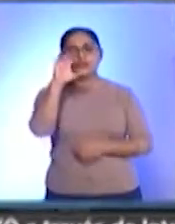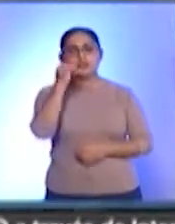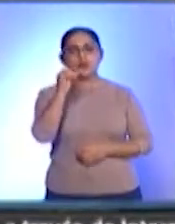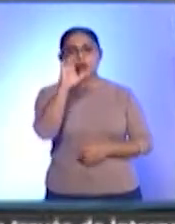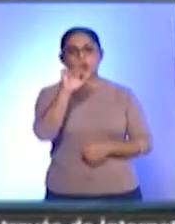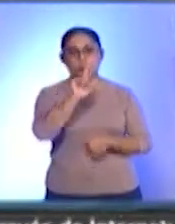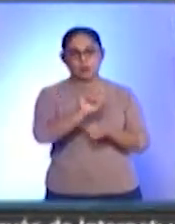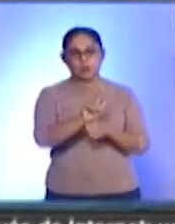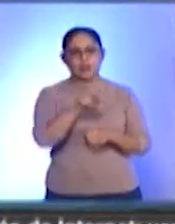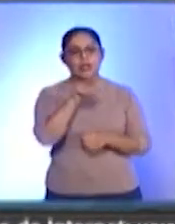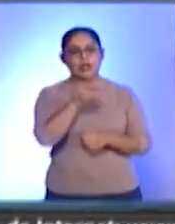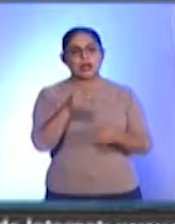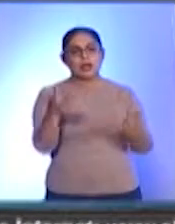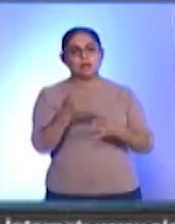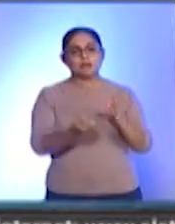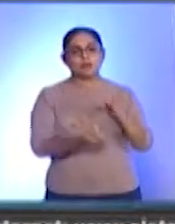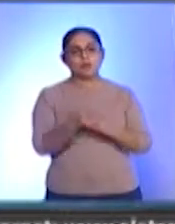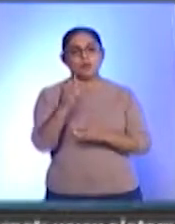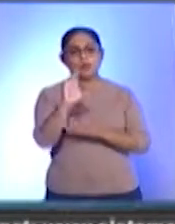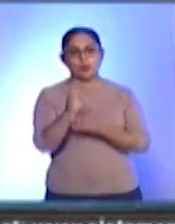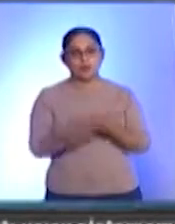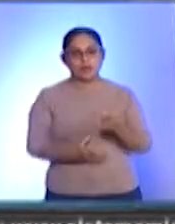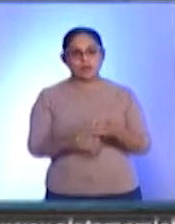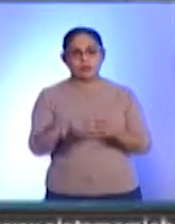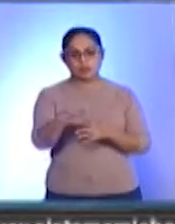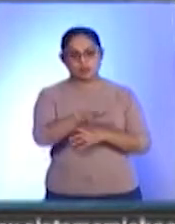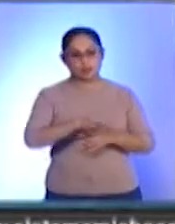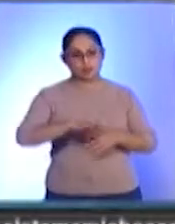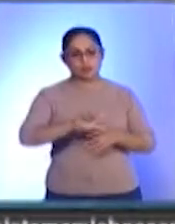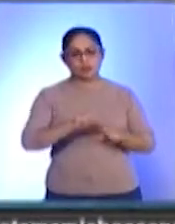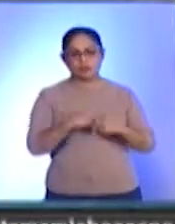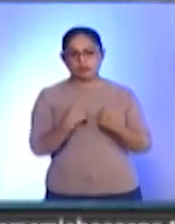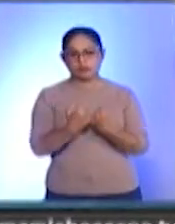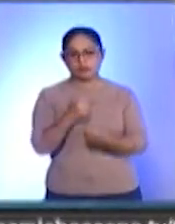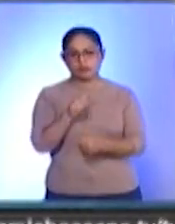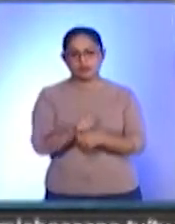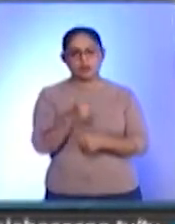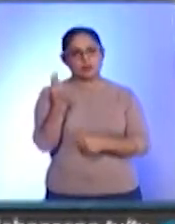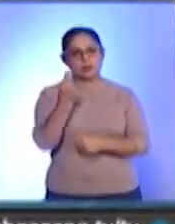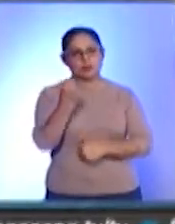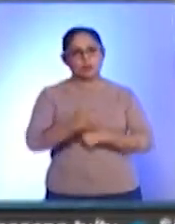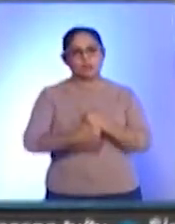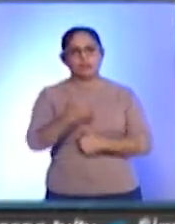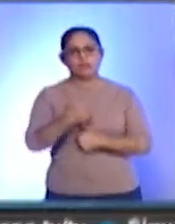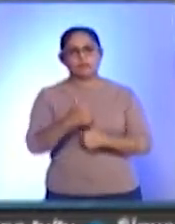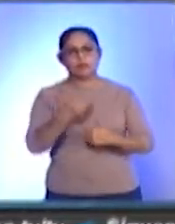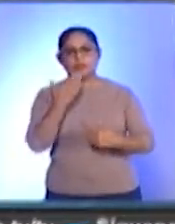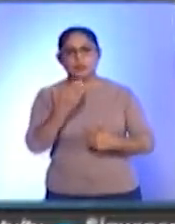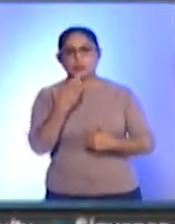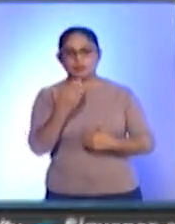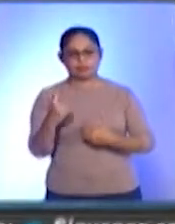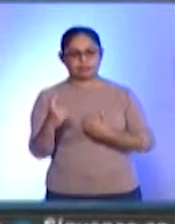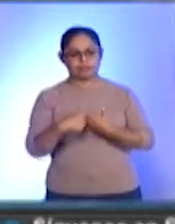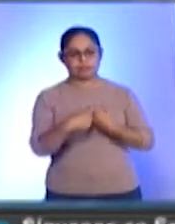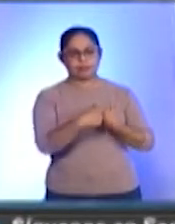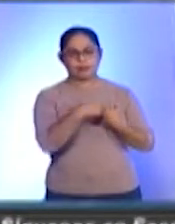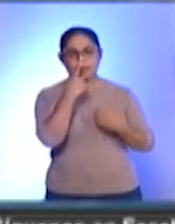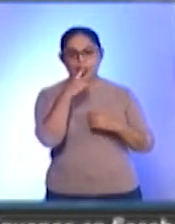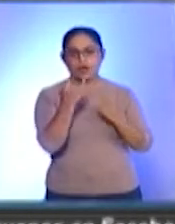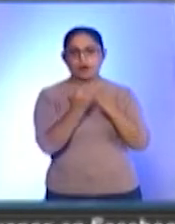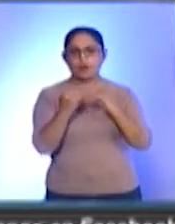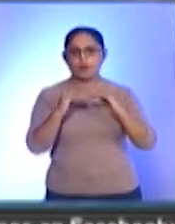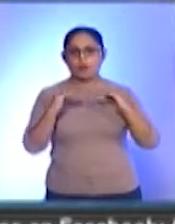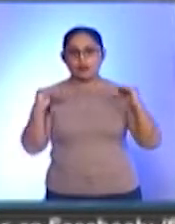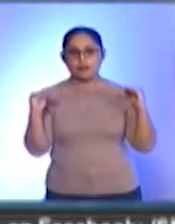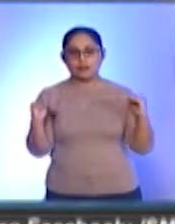Cultura destaca que el nuevo contrato social debe basarse en una auténtica participación y asociación que fomente la igualdad de